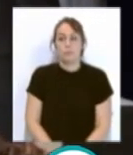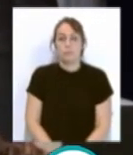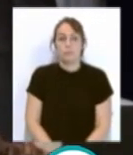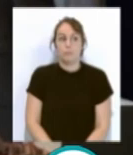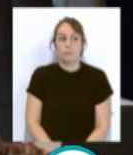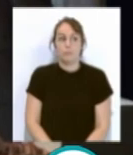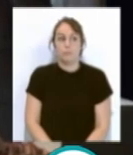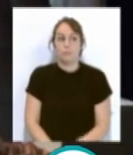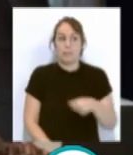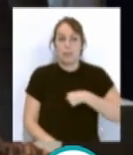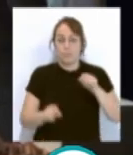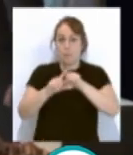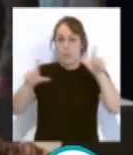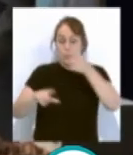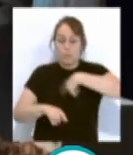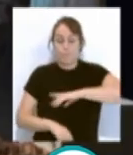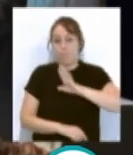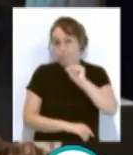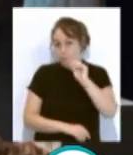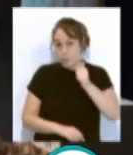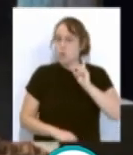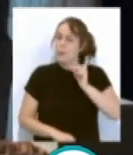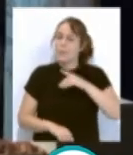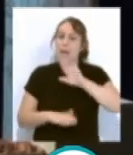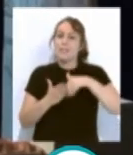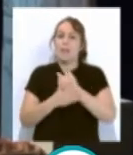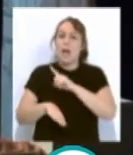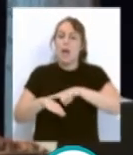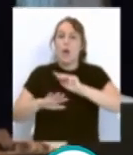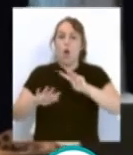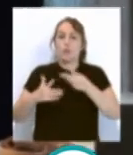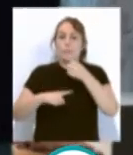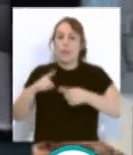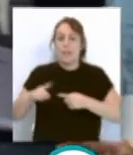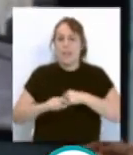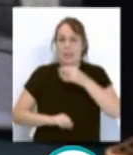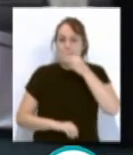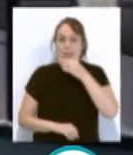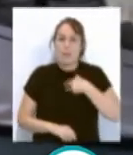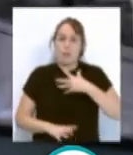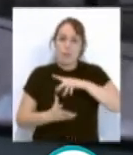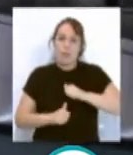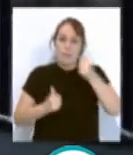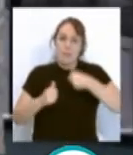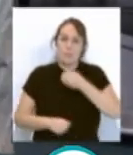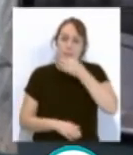Y con estas imágenes nos despedimos, eso sí, solo hasta las 8 y media de la tarde con más noticias. Que pasen un buen día.